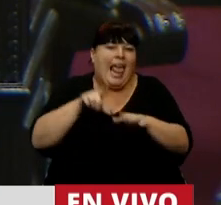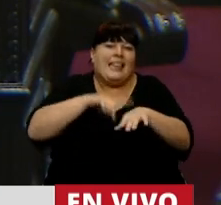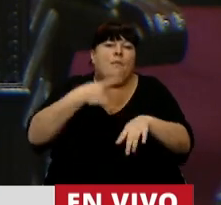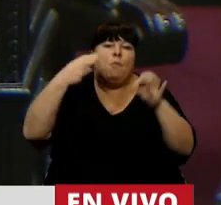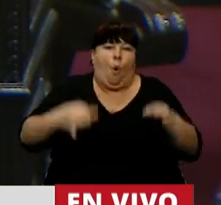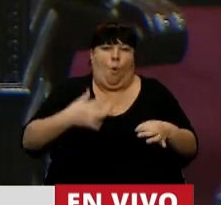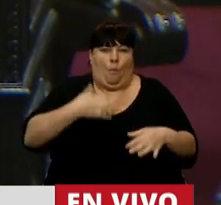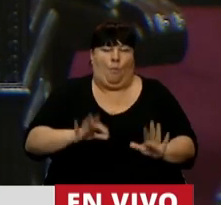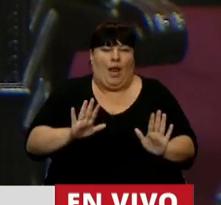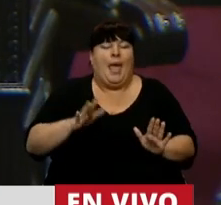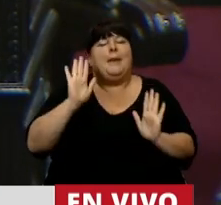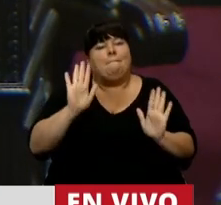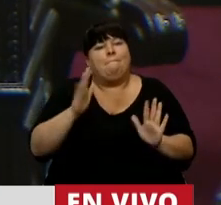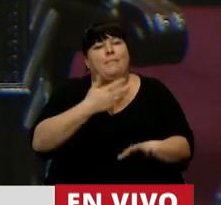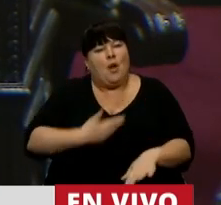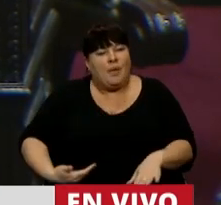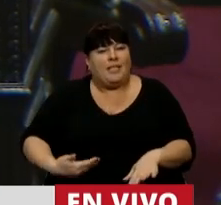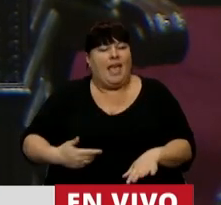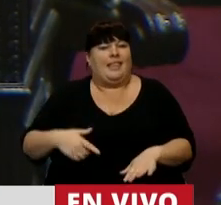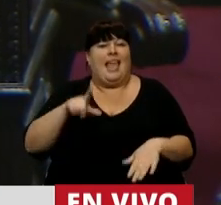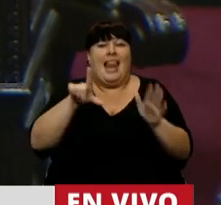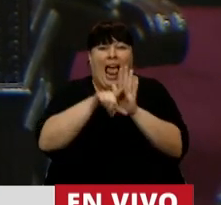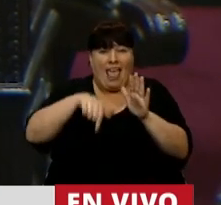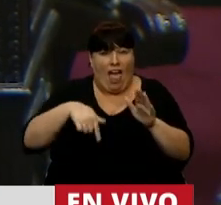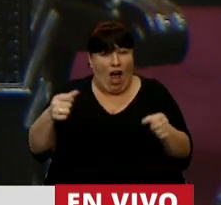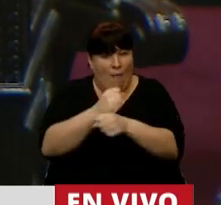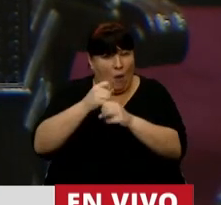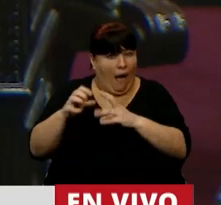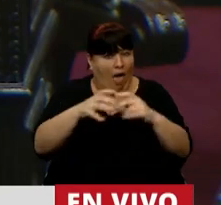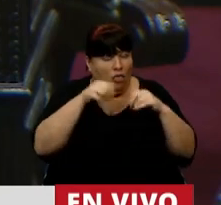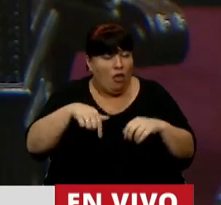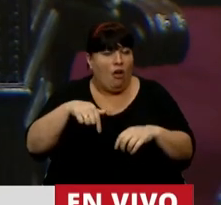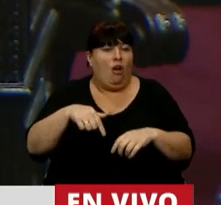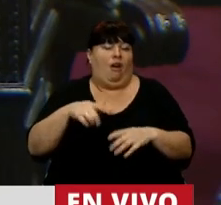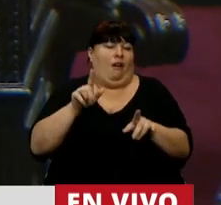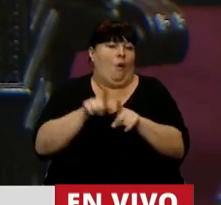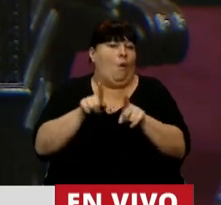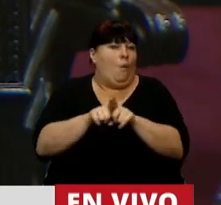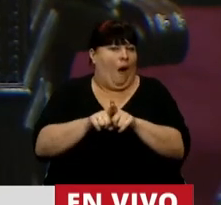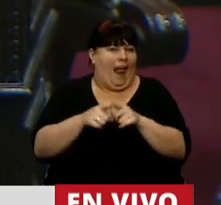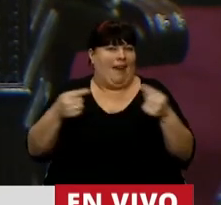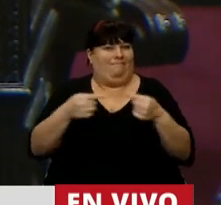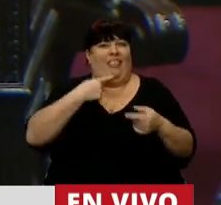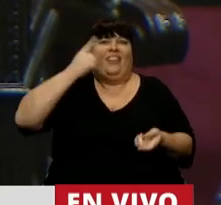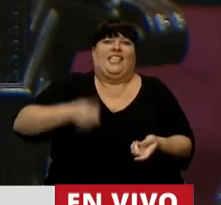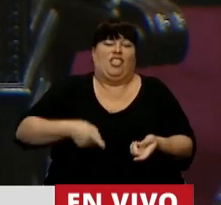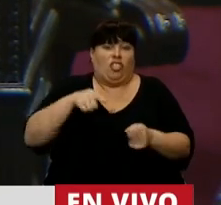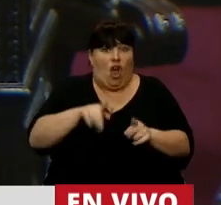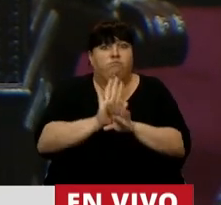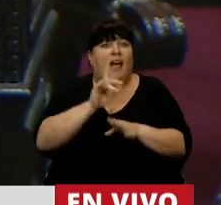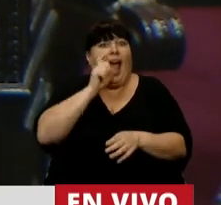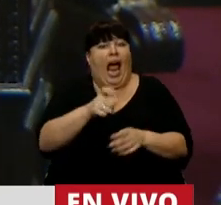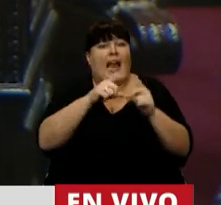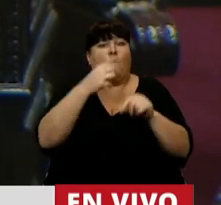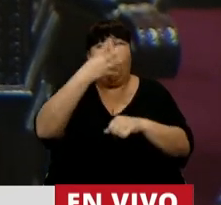tiempo y forma. Pero, señor Presidente, la norma que estamos sancionando aquí, en donde de manera arbitraria, violando el